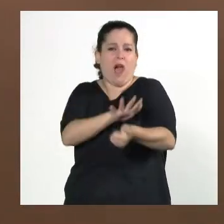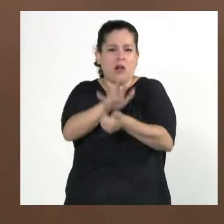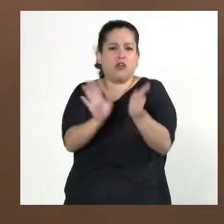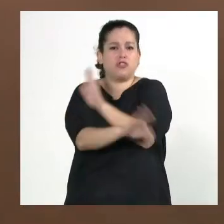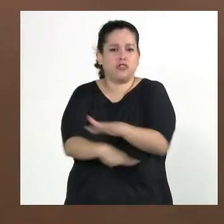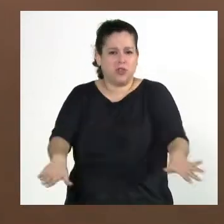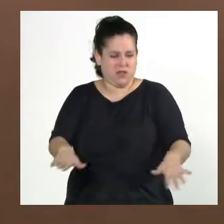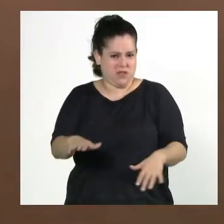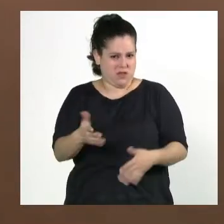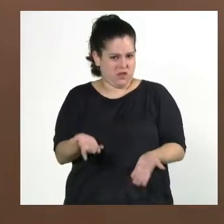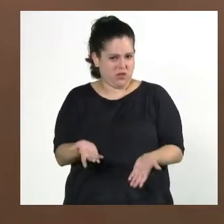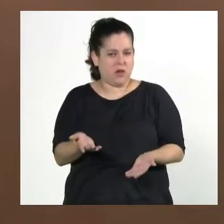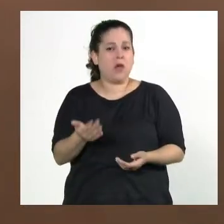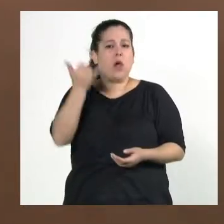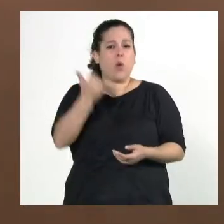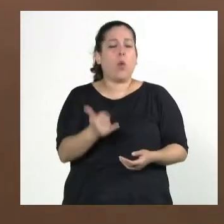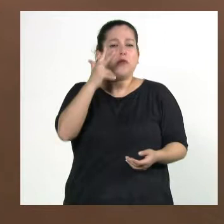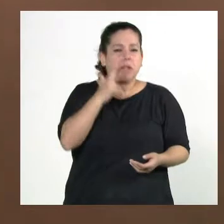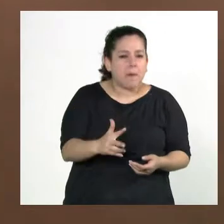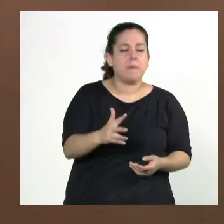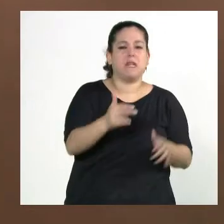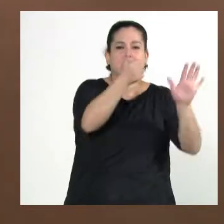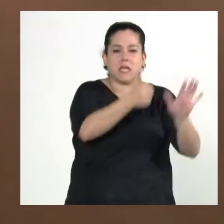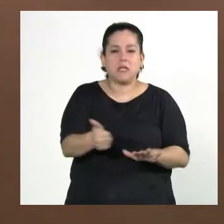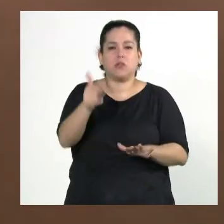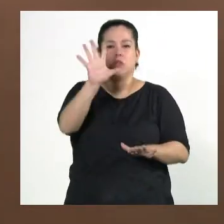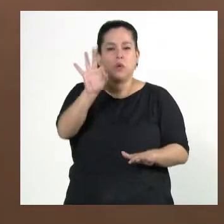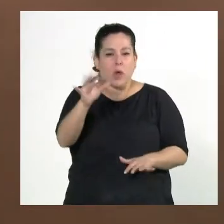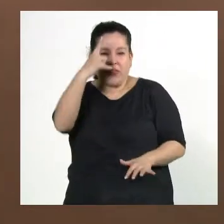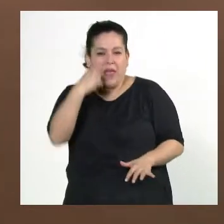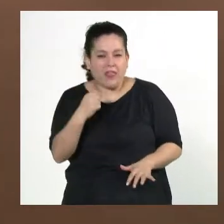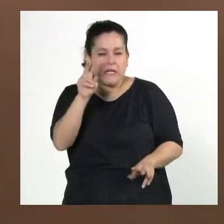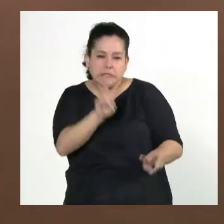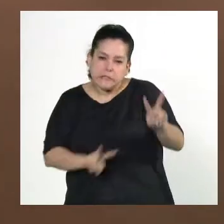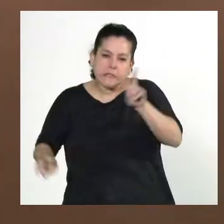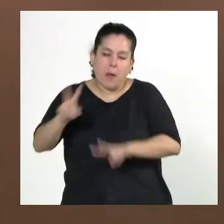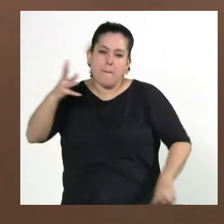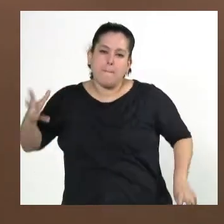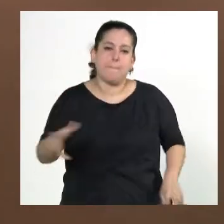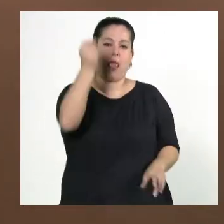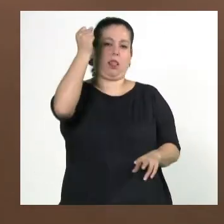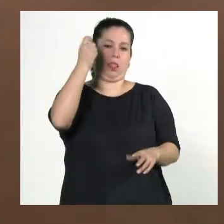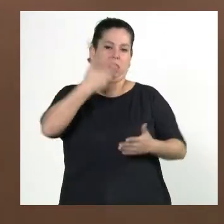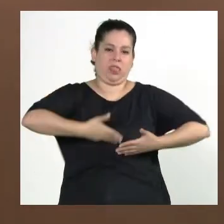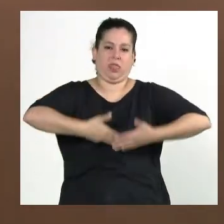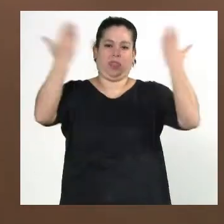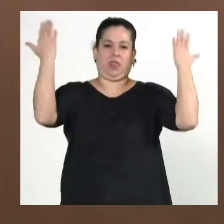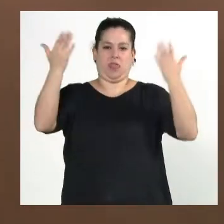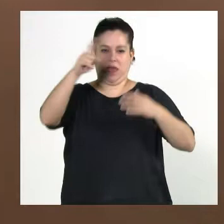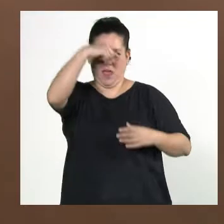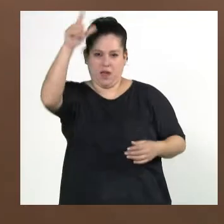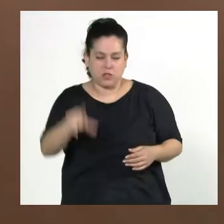Y estuvimos 3.650 días buscando este día, donde hoy la verdad estamos muy contentas, hay más de 200